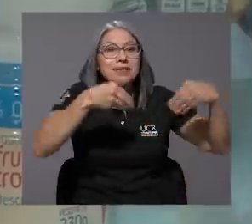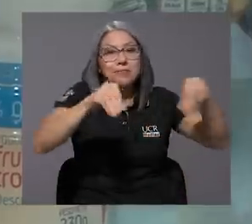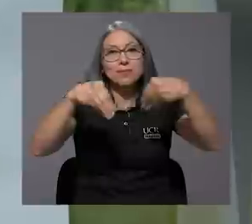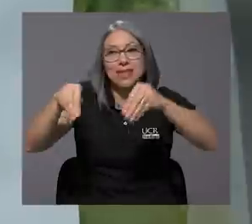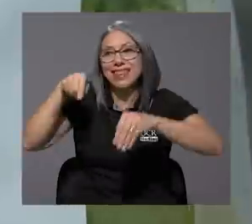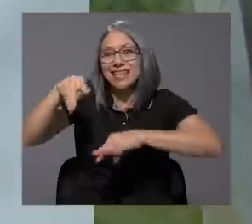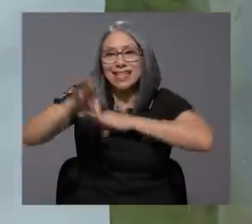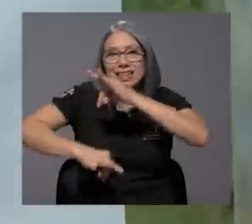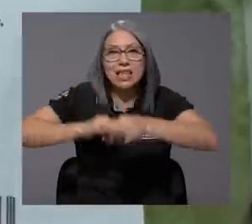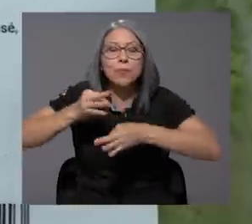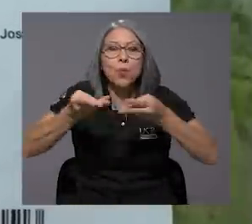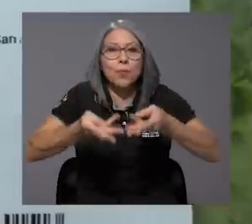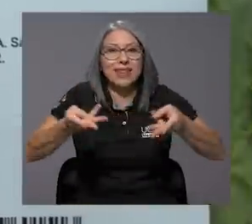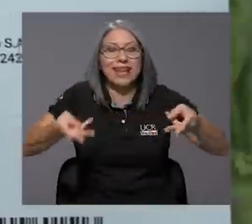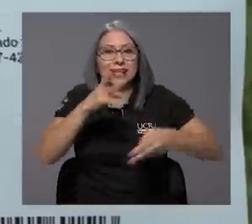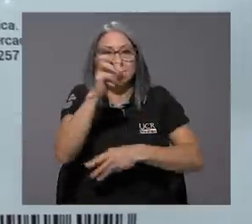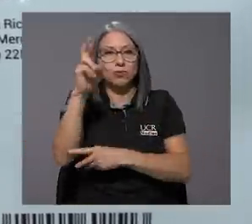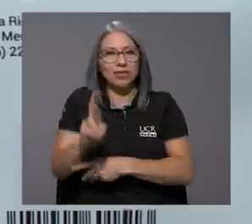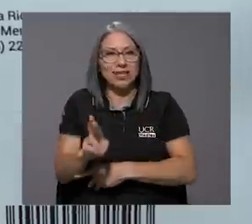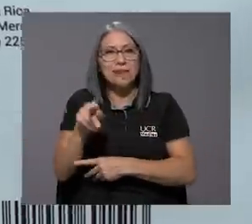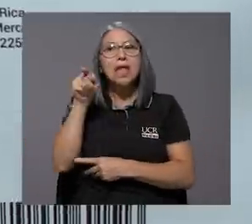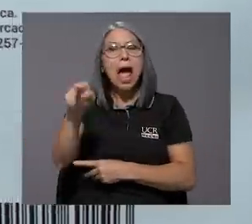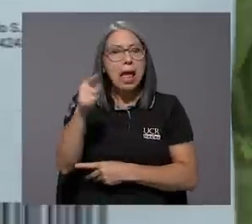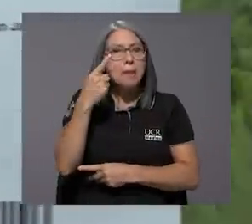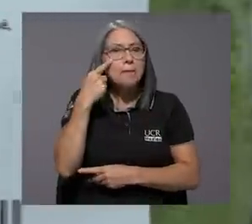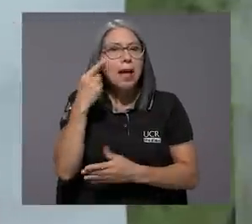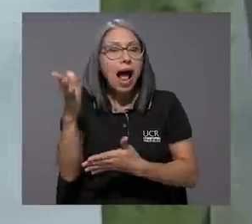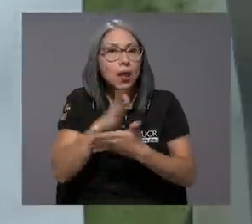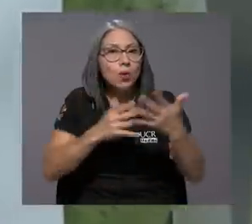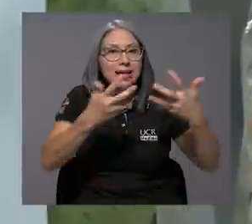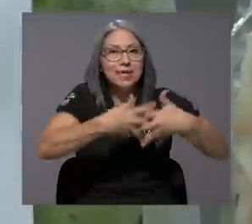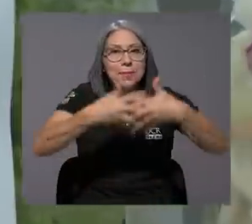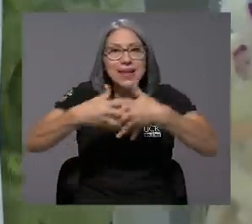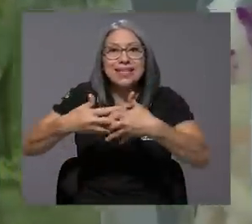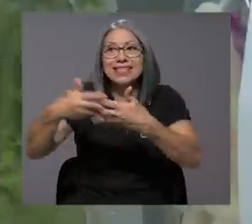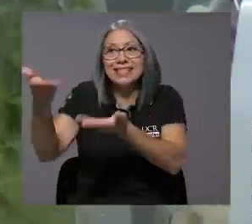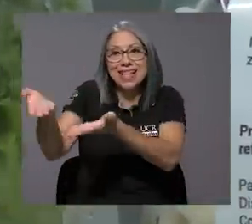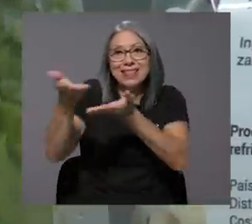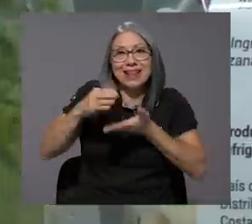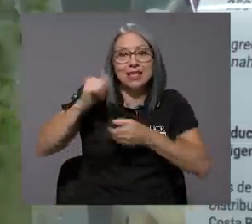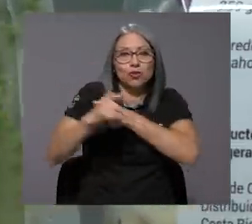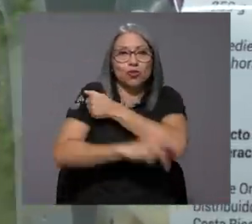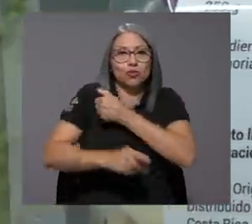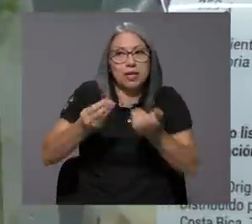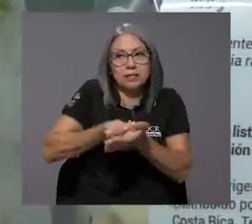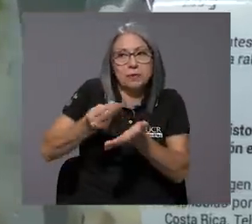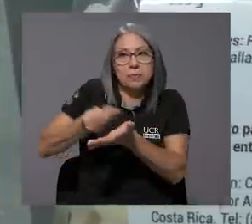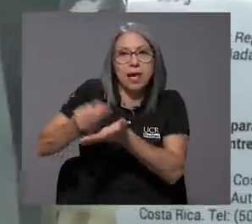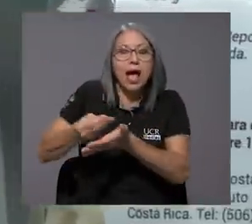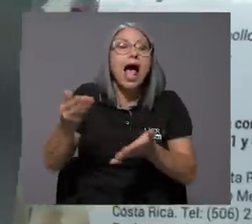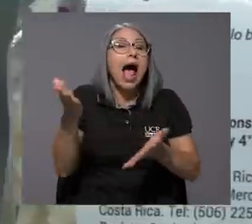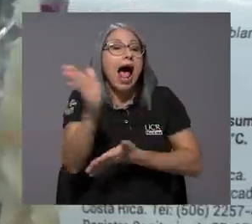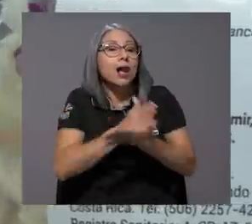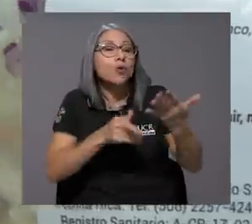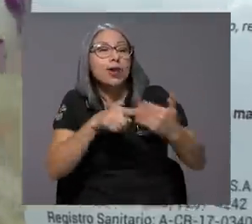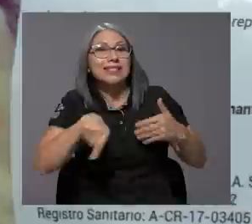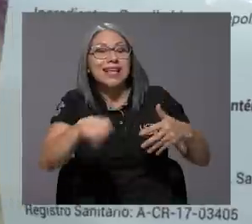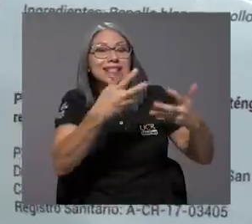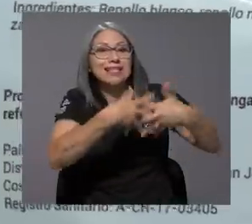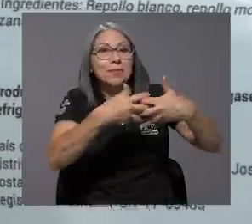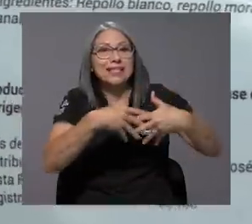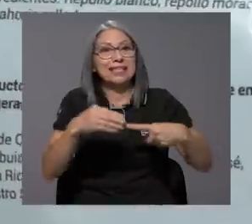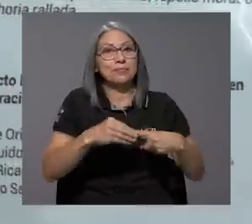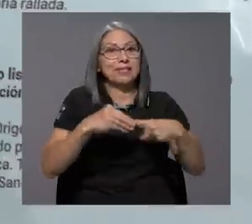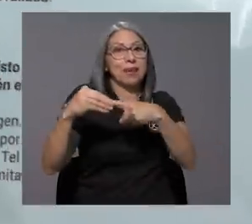principales proveedores de este tipo de materiales en Costa Rica, y ahí encontramos algunas empresas que están importando. Entonces, con algunas de estas